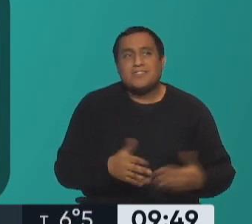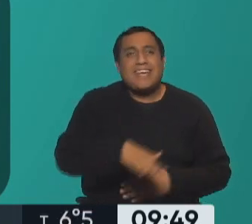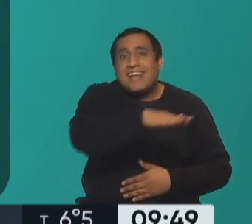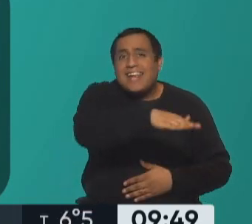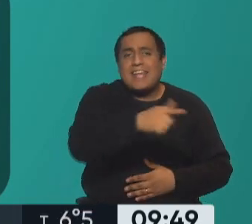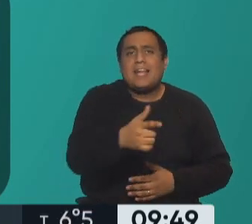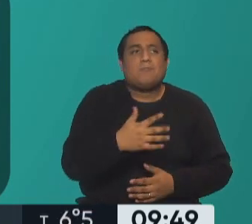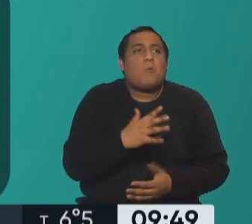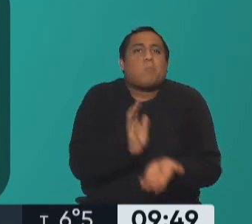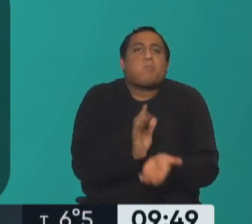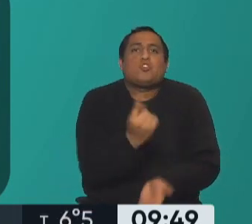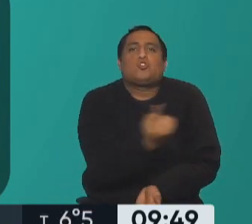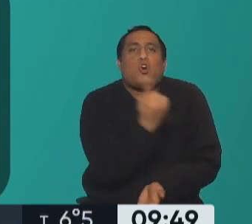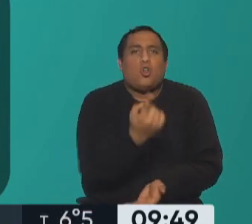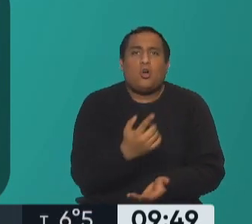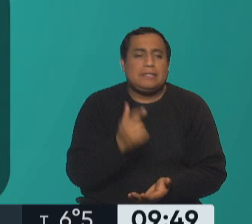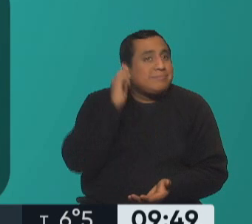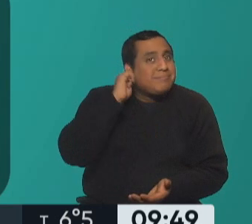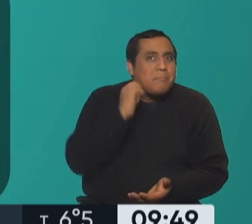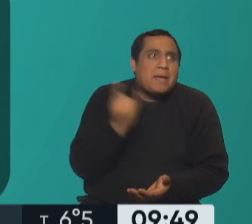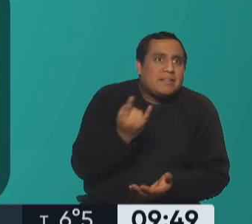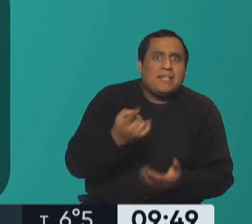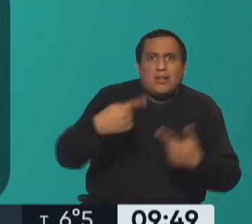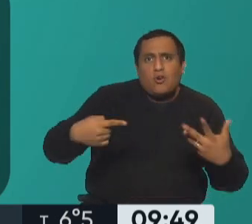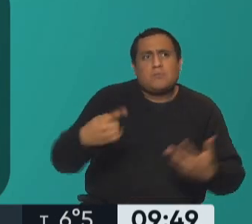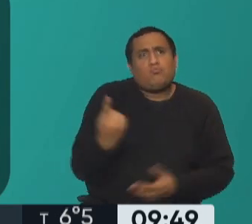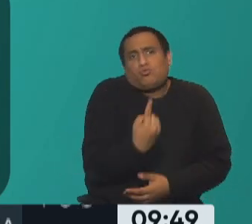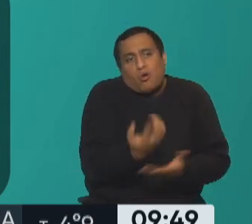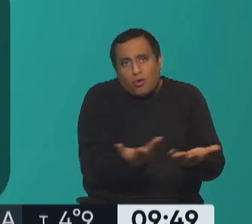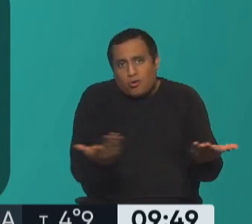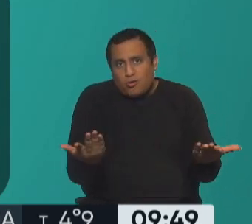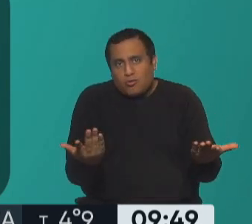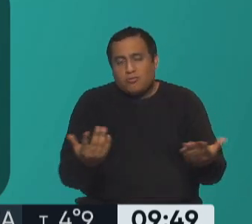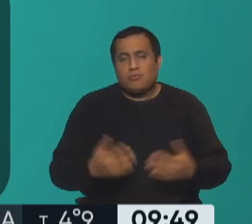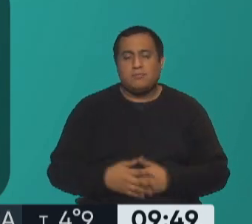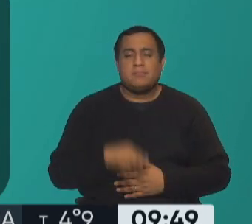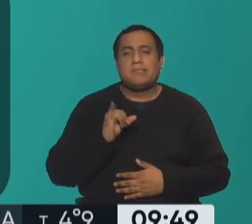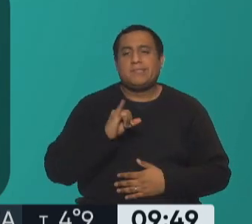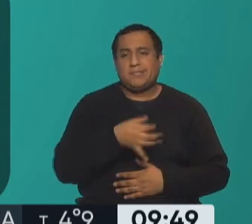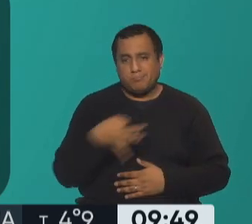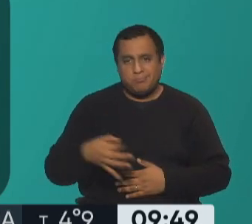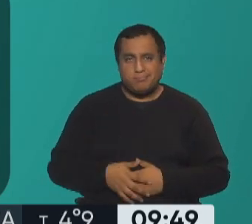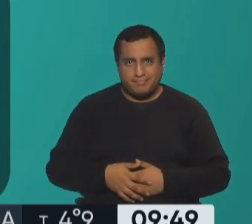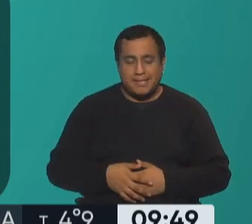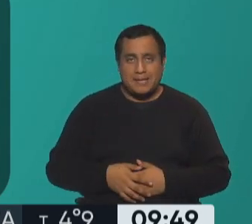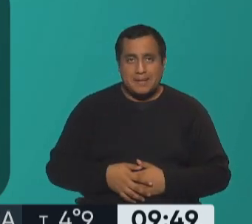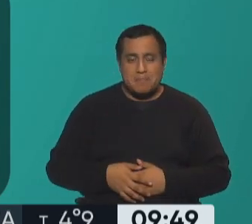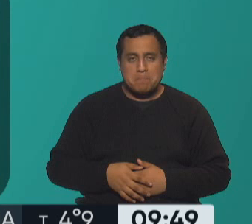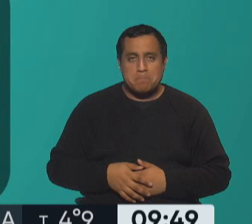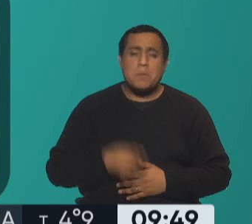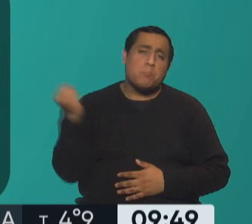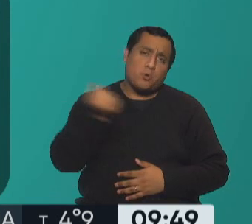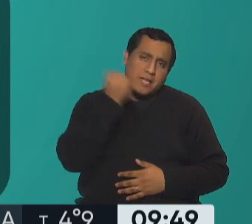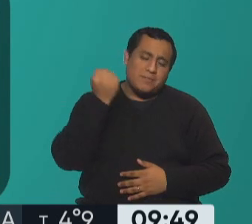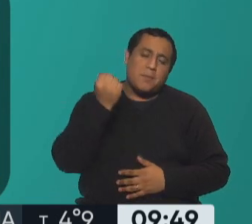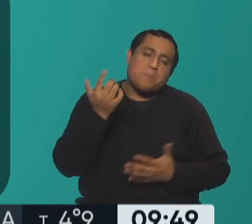ámbito queda solo ante la mentira ante todo esto queda solo sí totalmente entonces es muy importante de